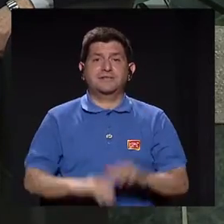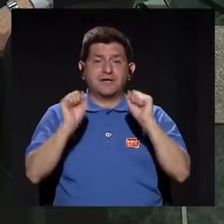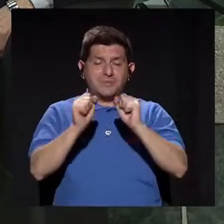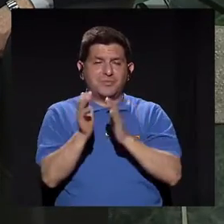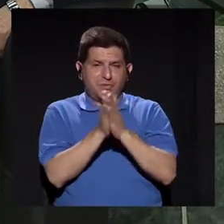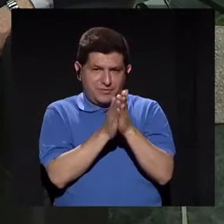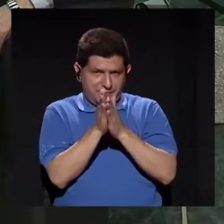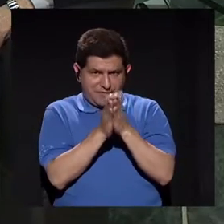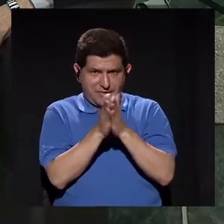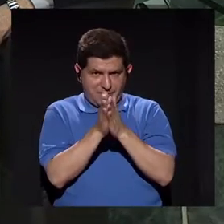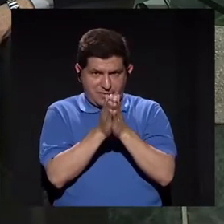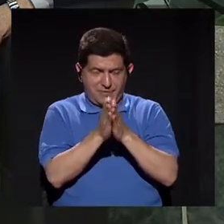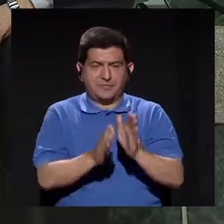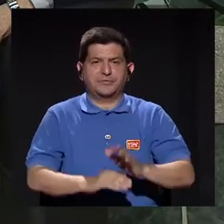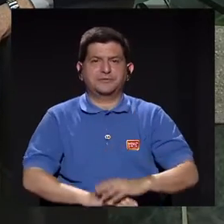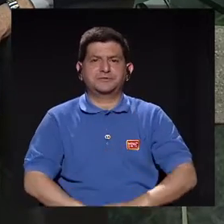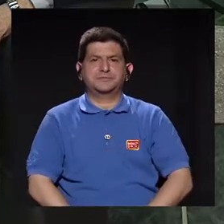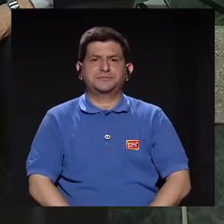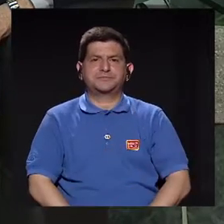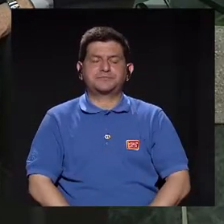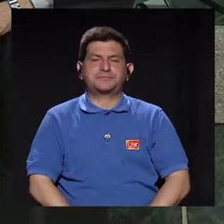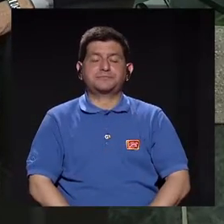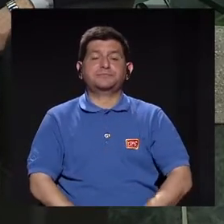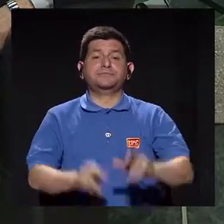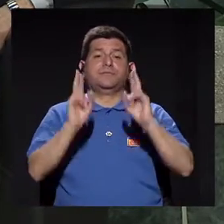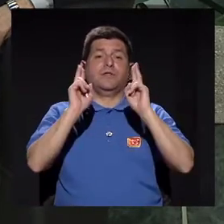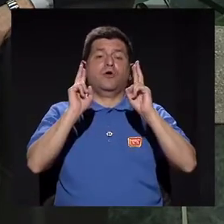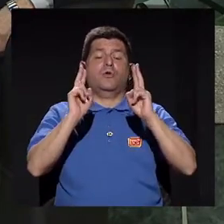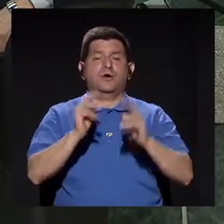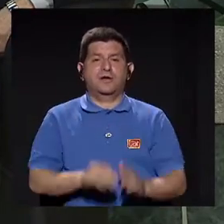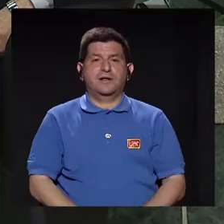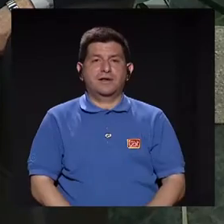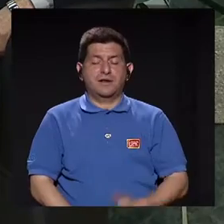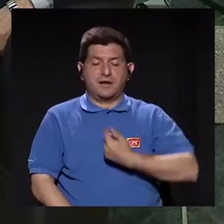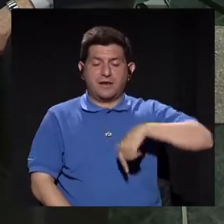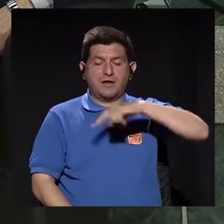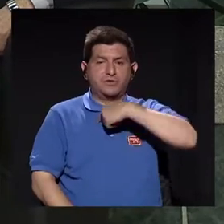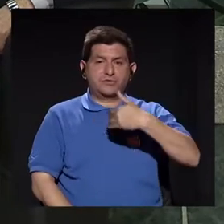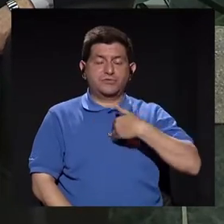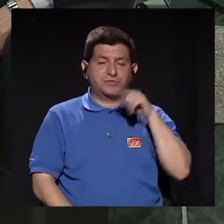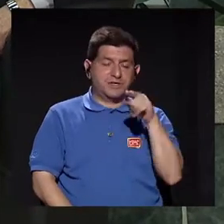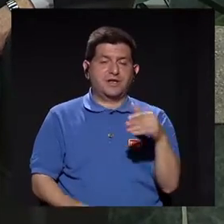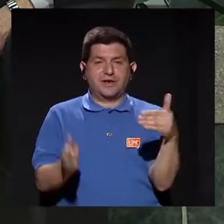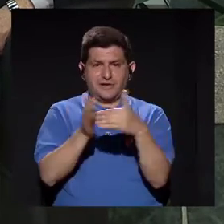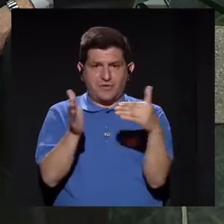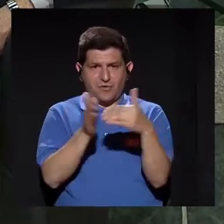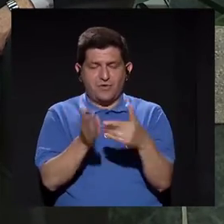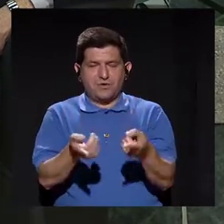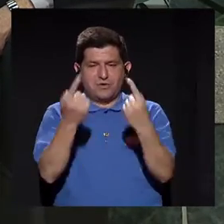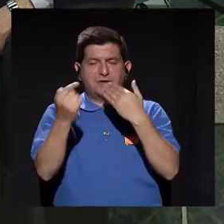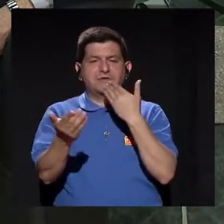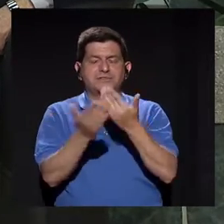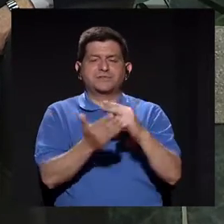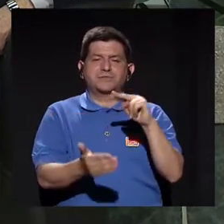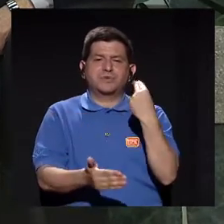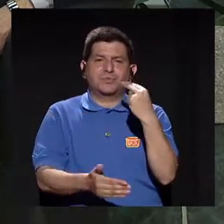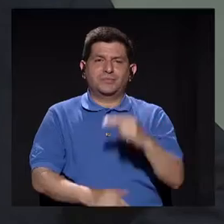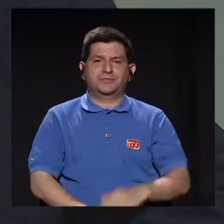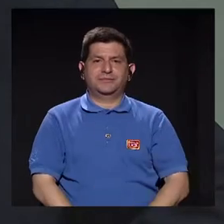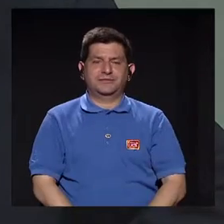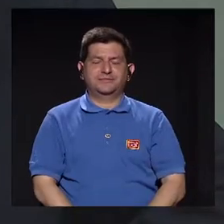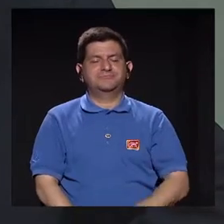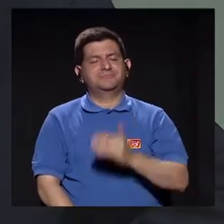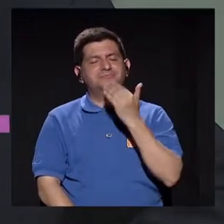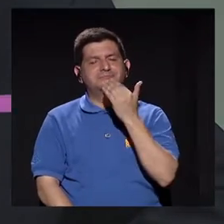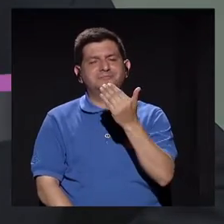sea de muchísima utilidad y ojalá que pronto podamos tenerlo nuevamente con esas buenas noticias.